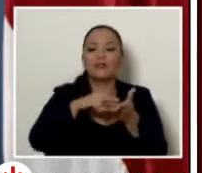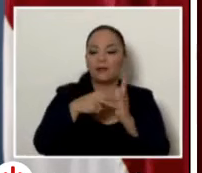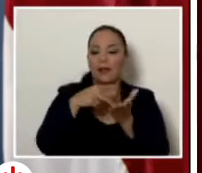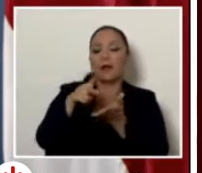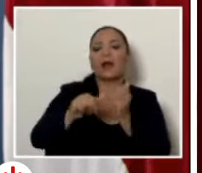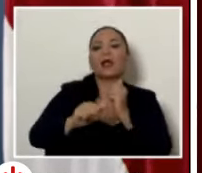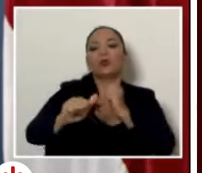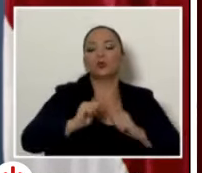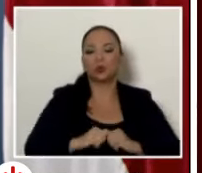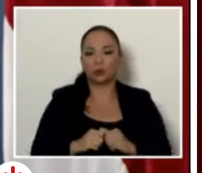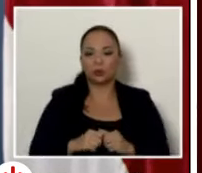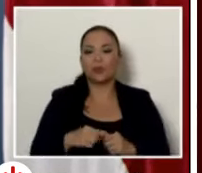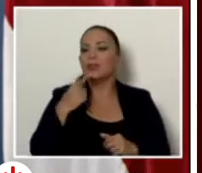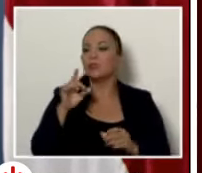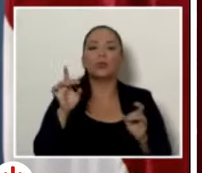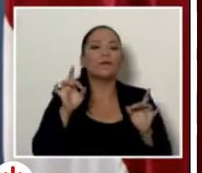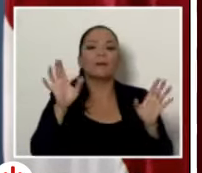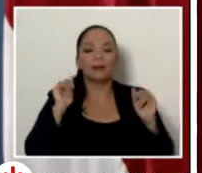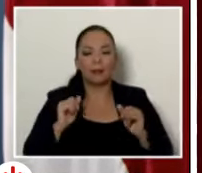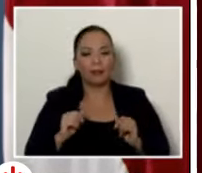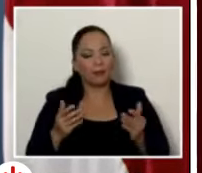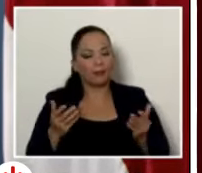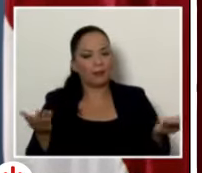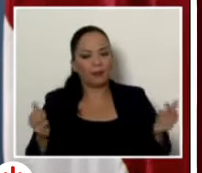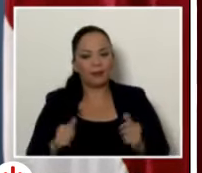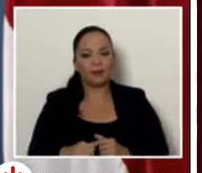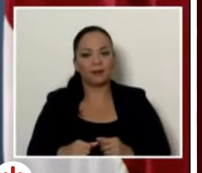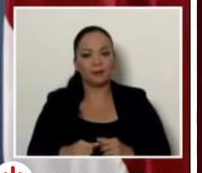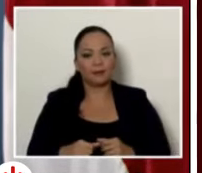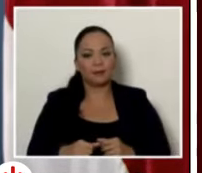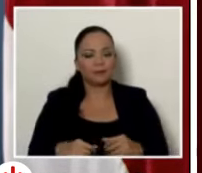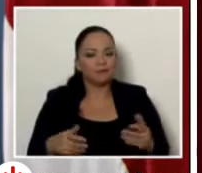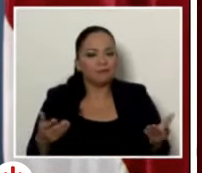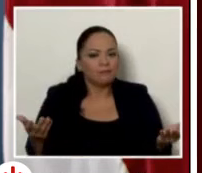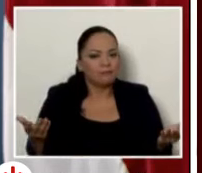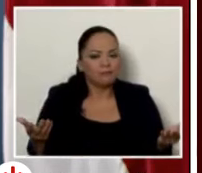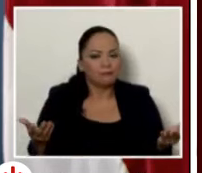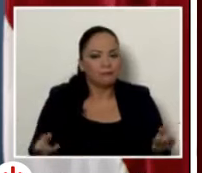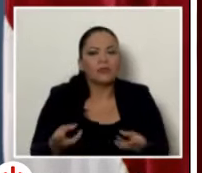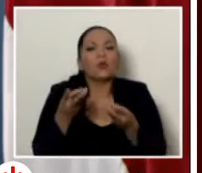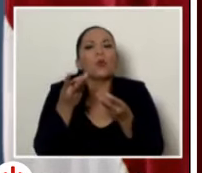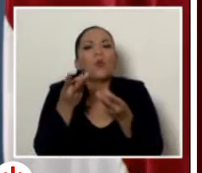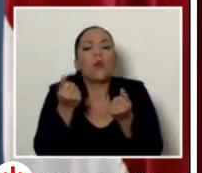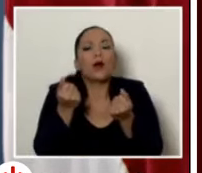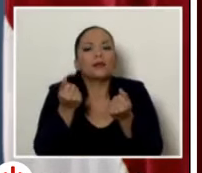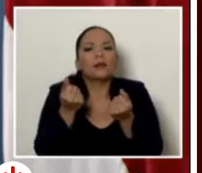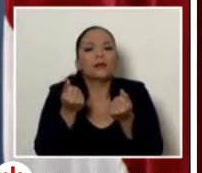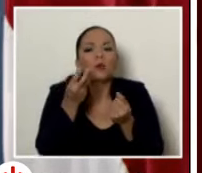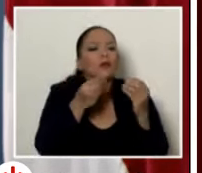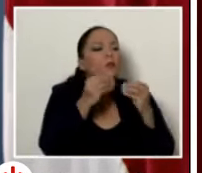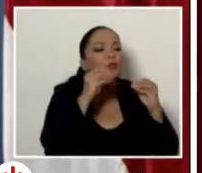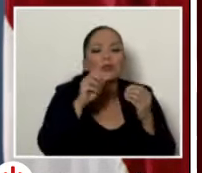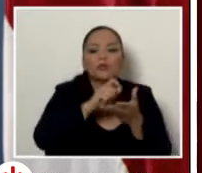barbaridad bueno ¿qué porcentaje de escuelas están conectadas después de 35 años? ah no,